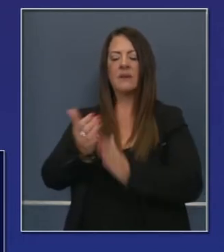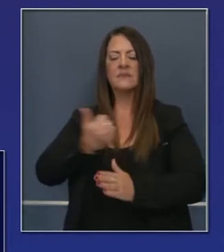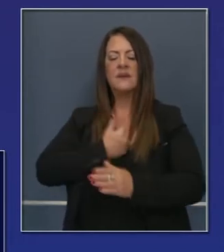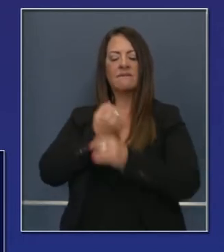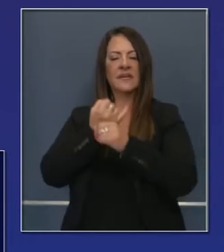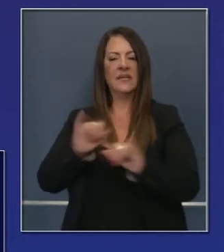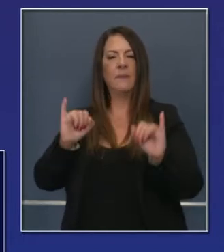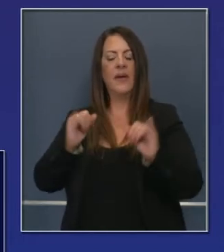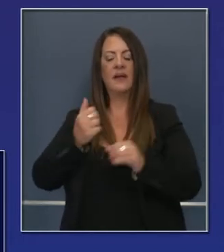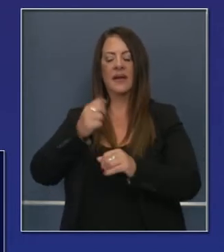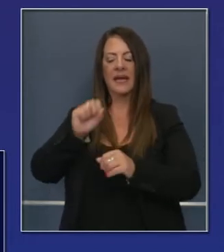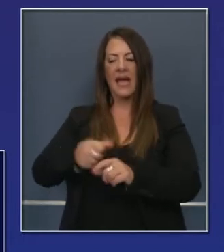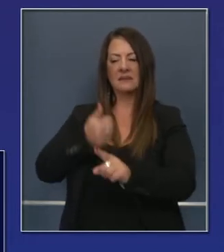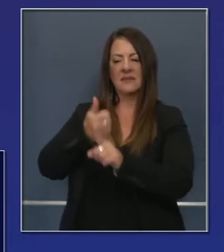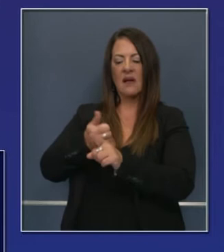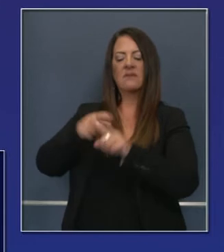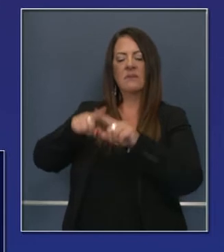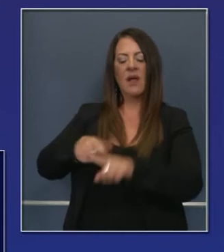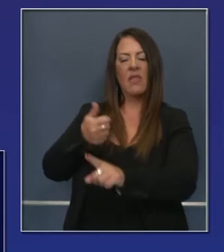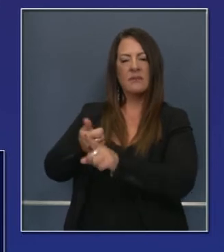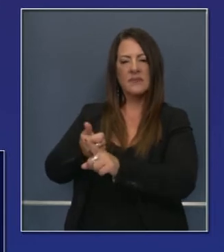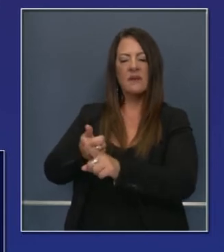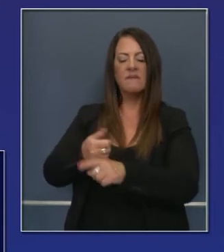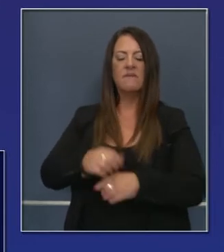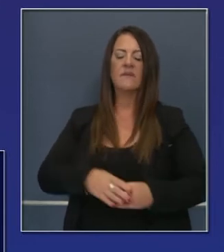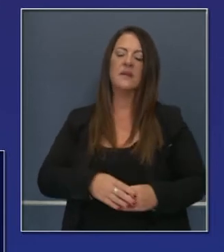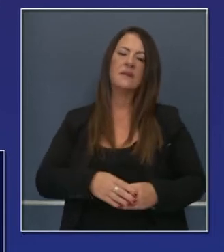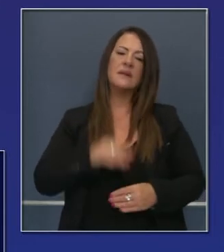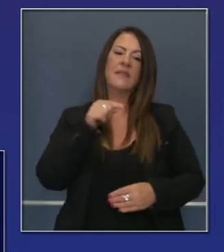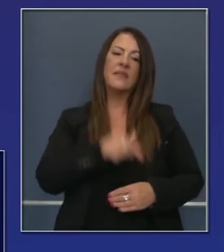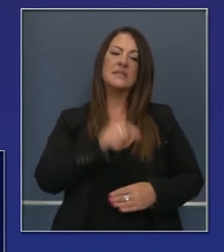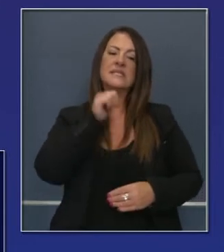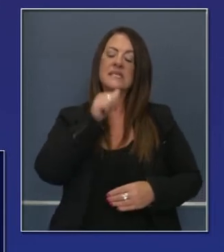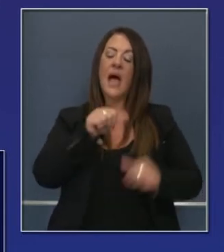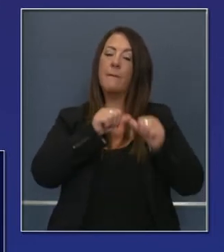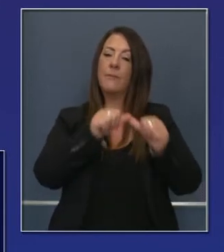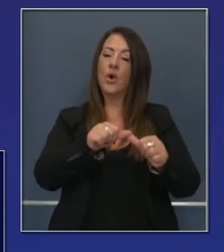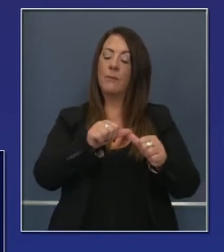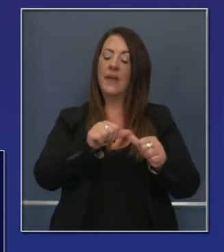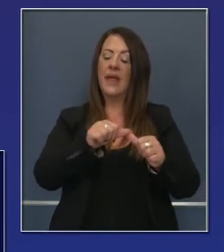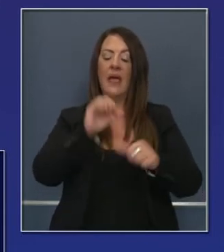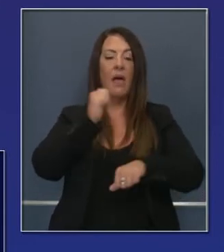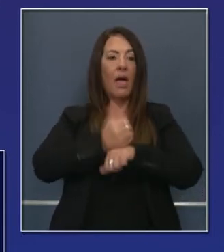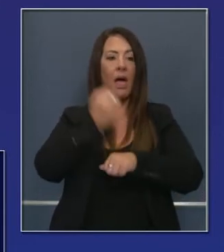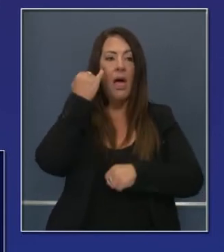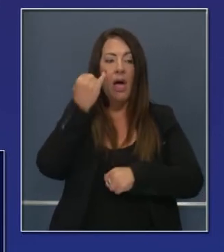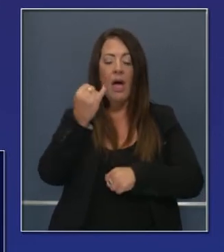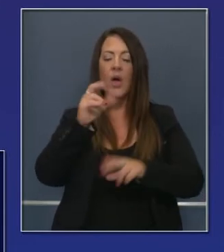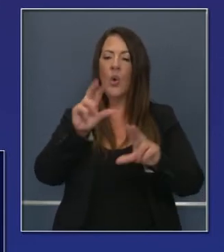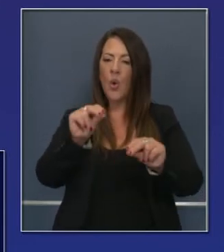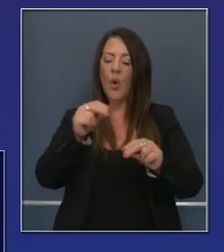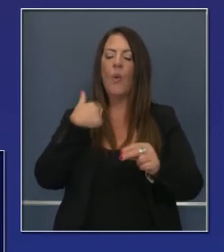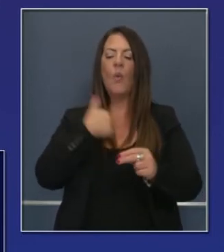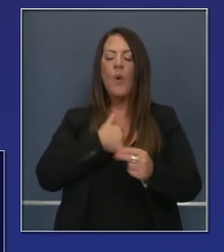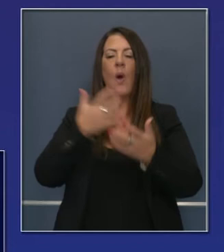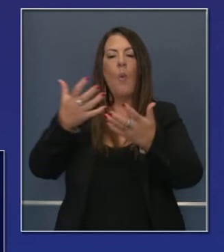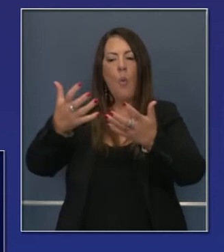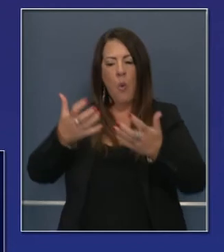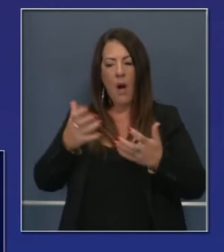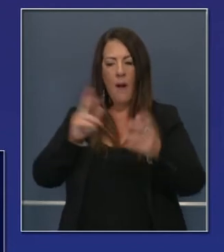autosuficiencia, que es definitivamente el objetivo final. No es una forma de pensar permanente. Queremos que la gente